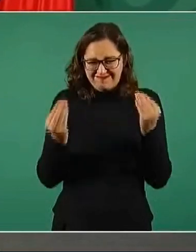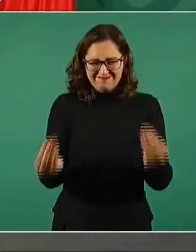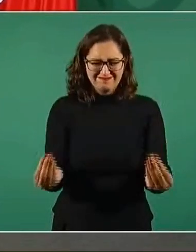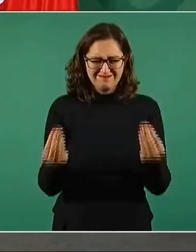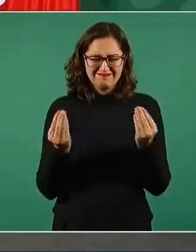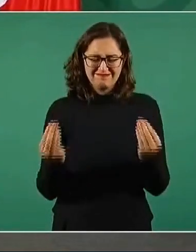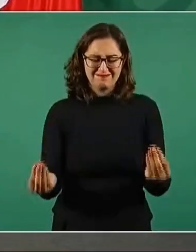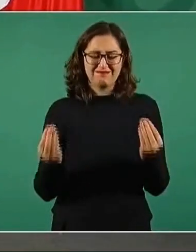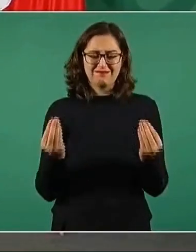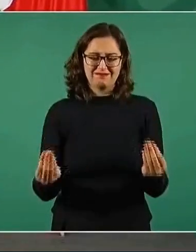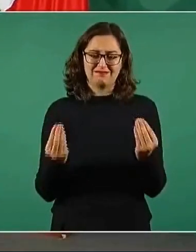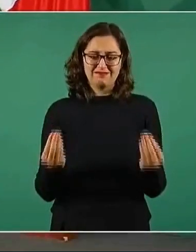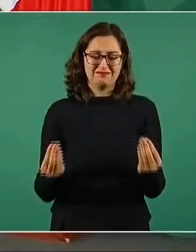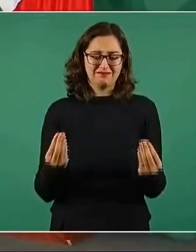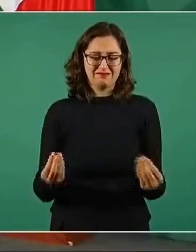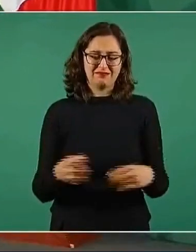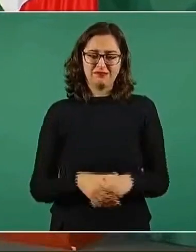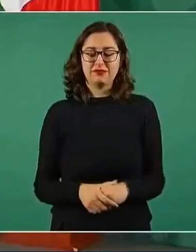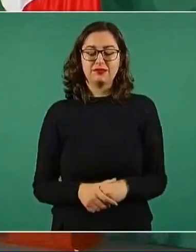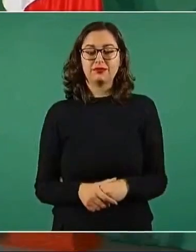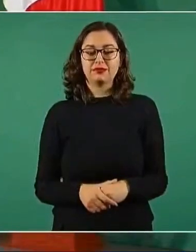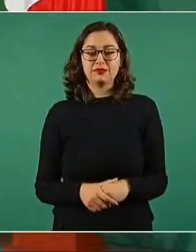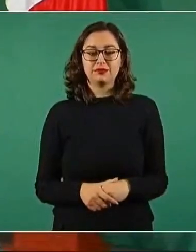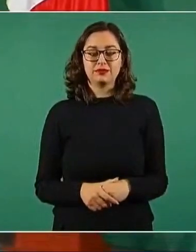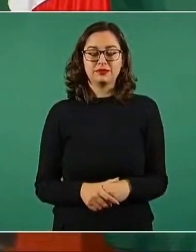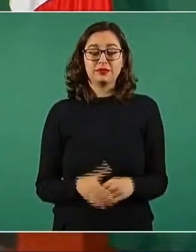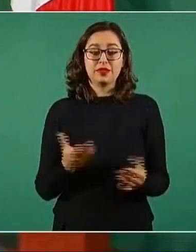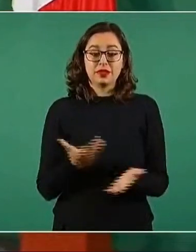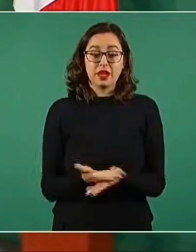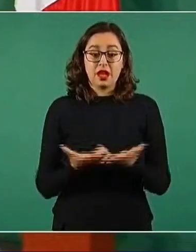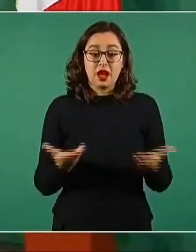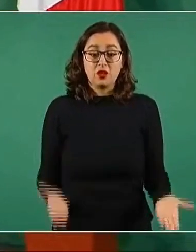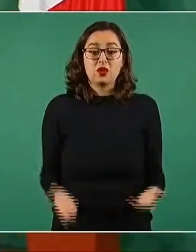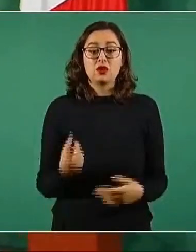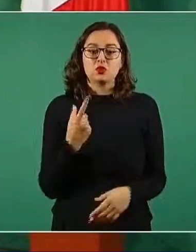Bueno, lo que estamos haciendo ahora